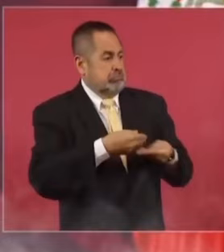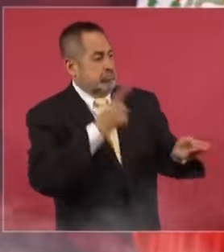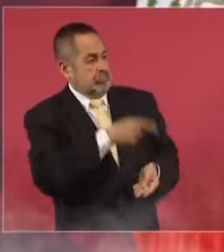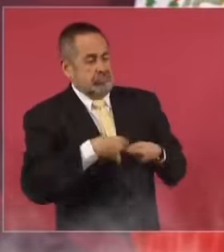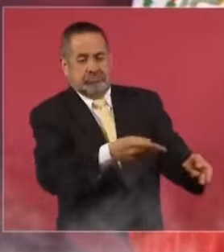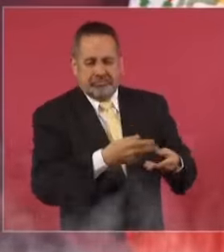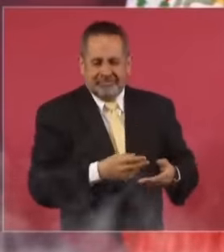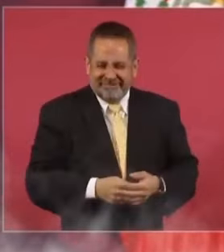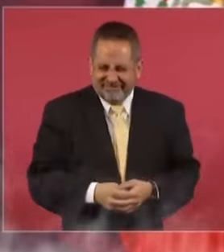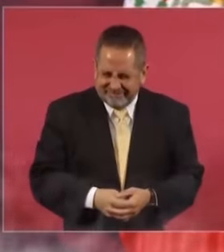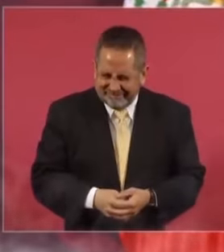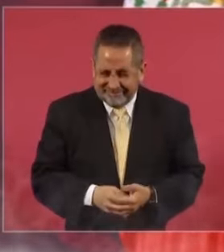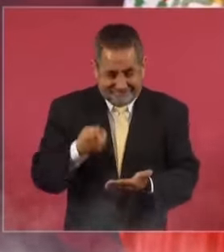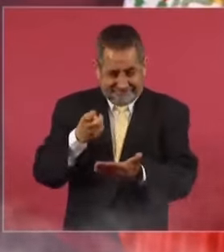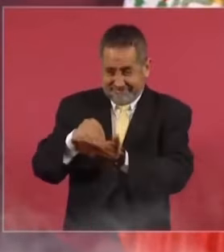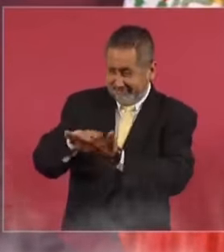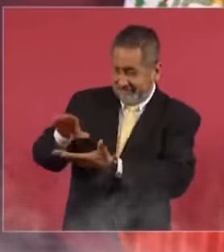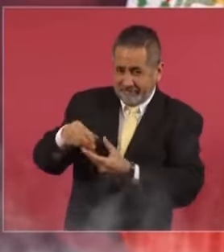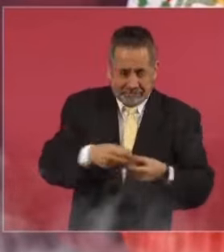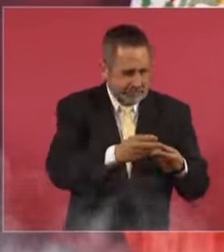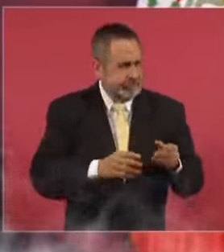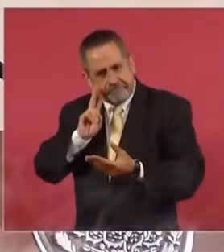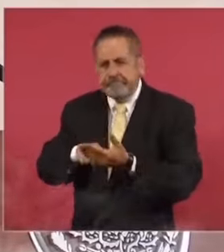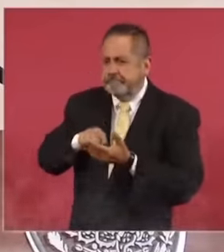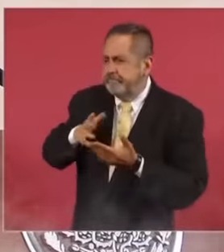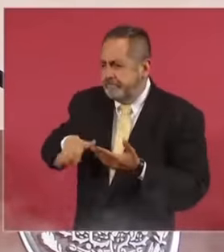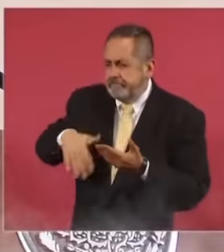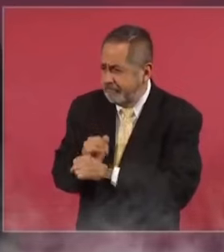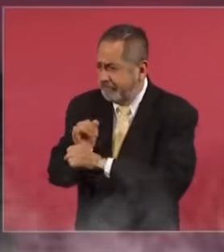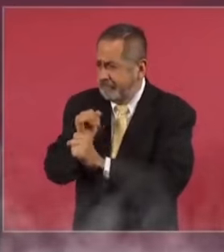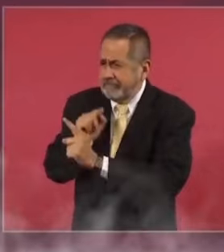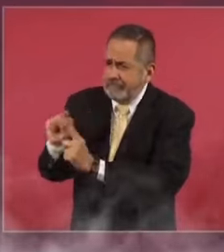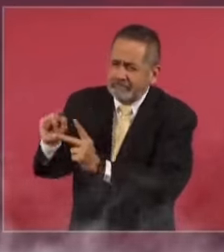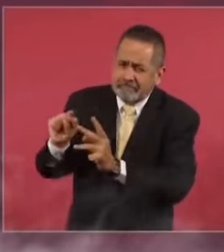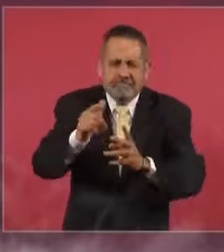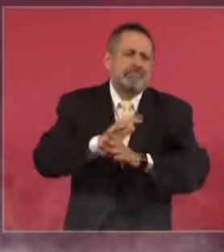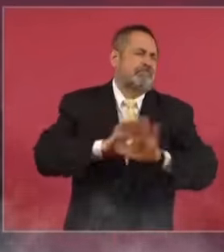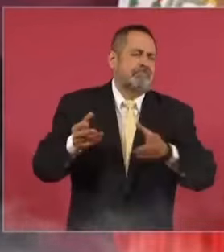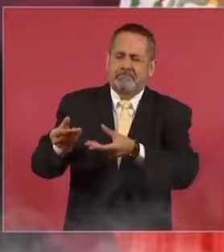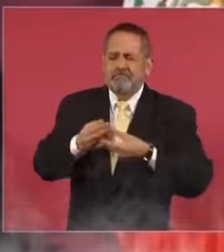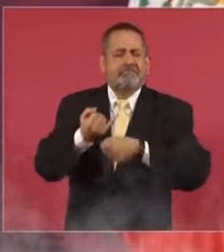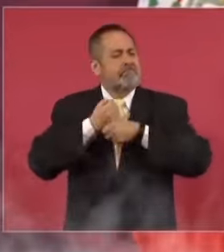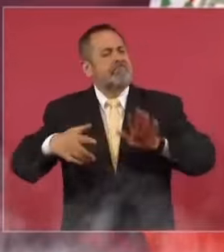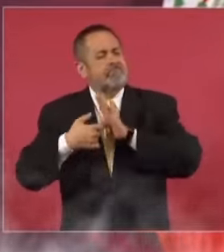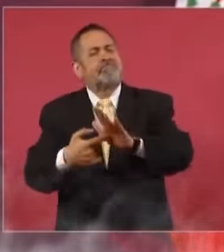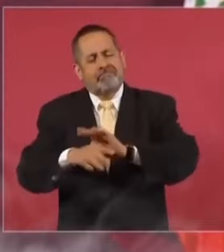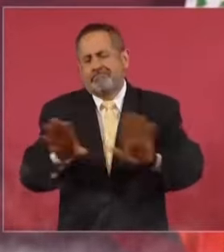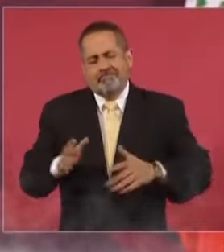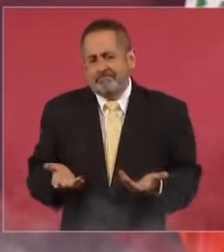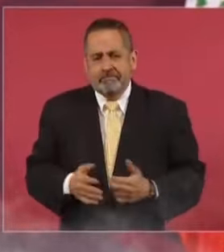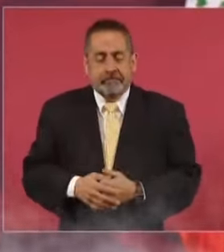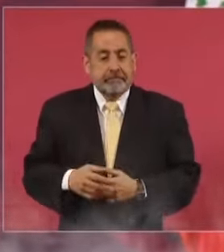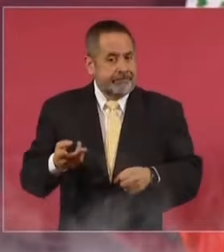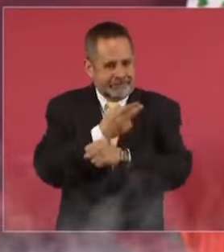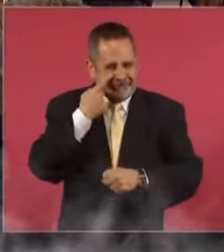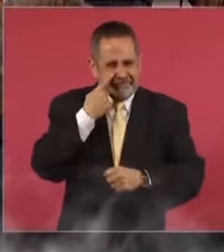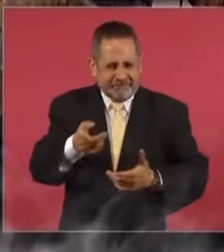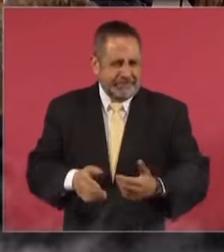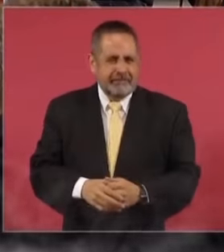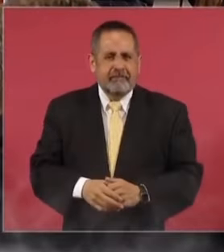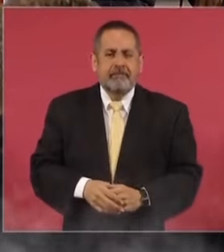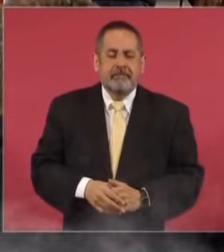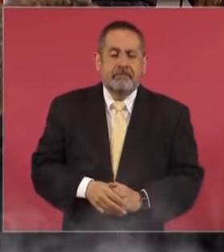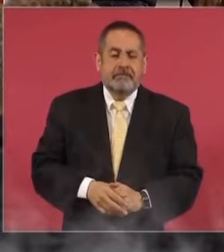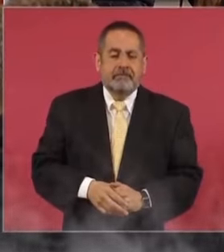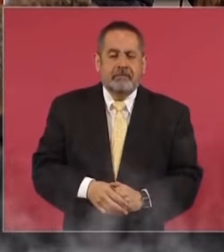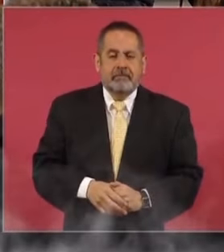con ese registro iniciamos una investigación casa por casa y ya informamos. Bueno, ¿qué pasa? Para que vean que sí